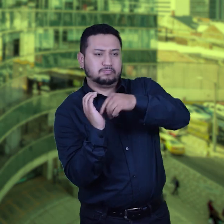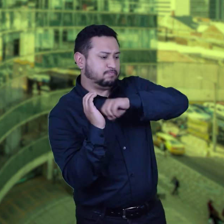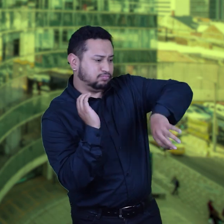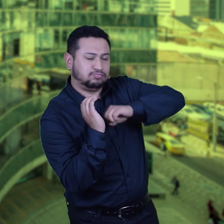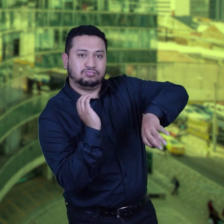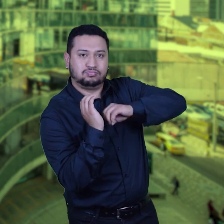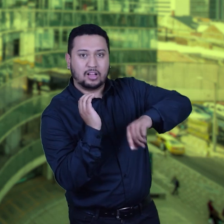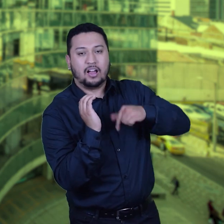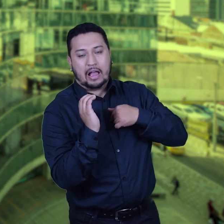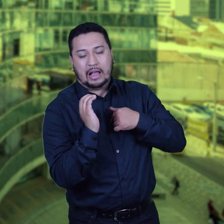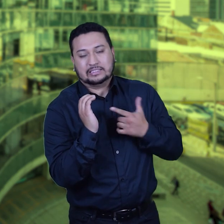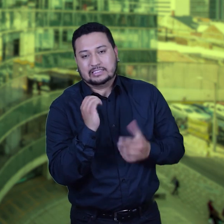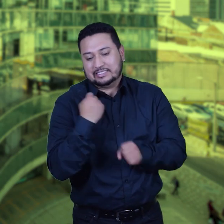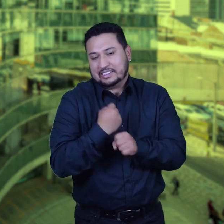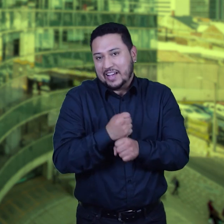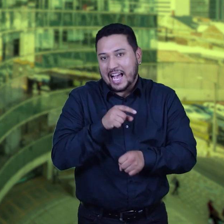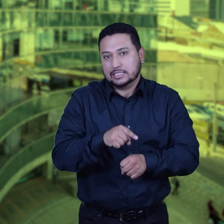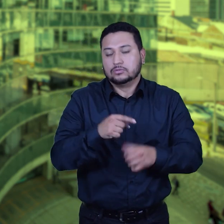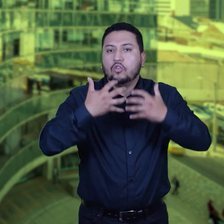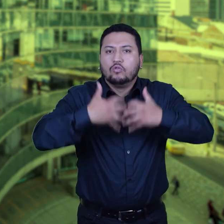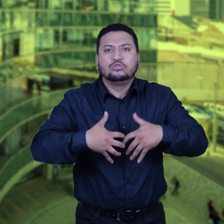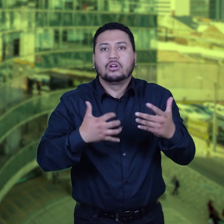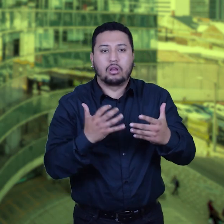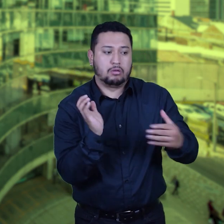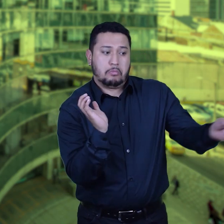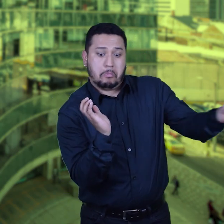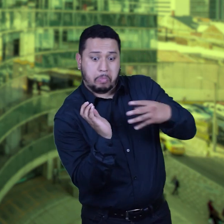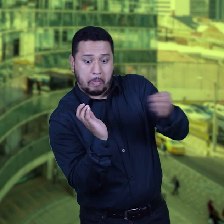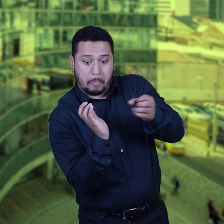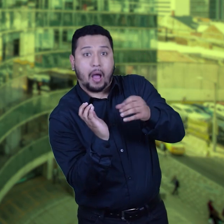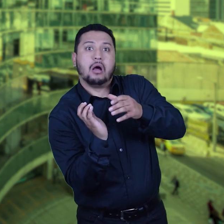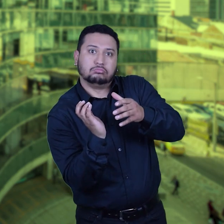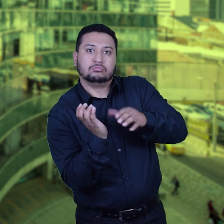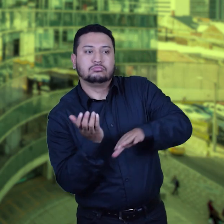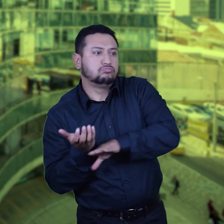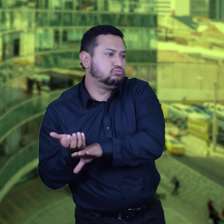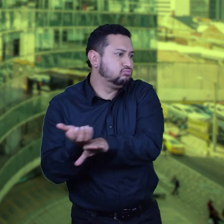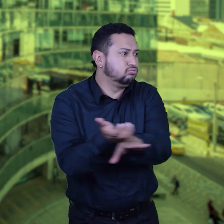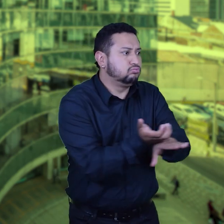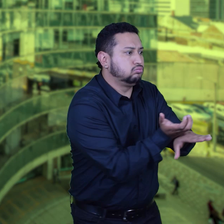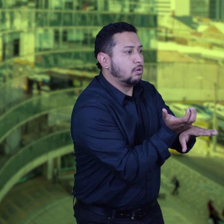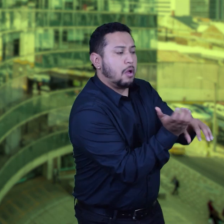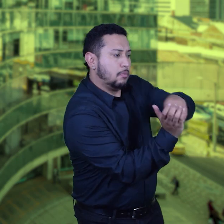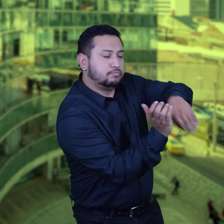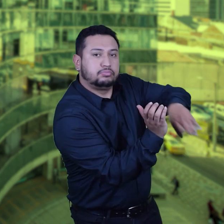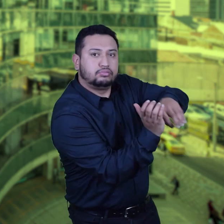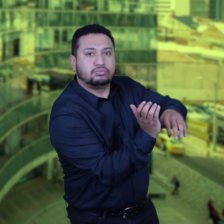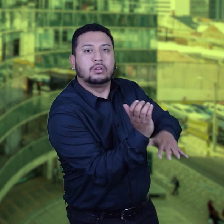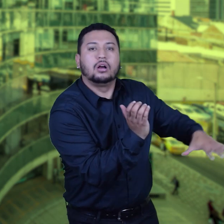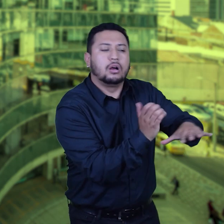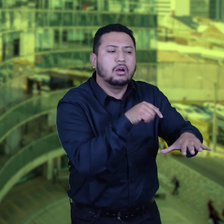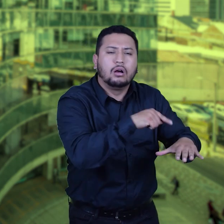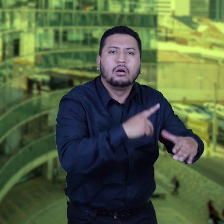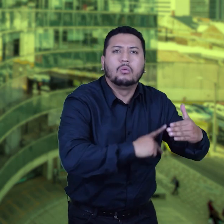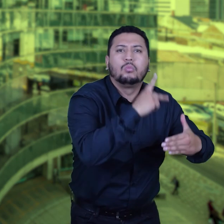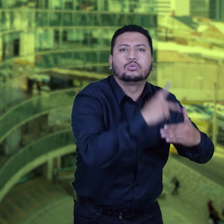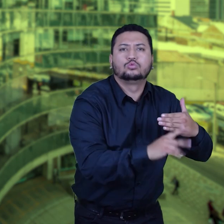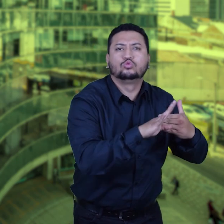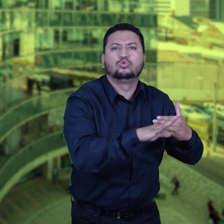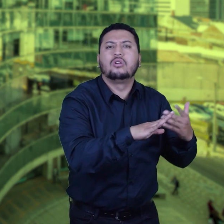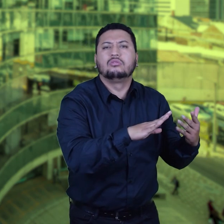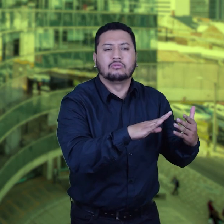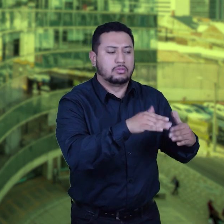funciones son cargue y descargue de material en la obra Canal Córdoba.